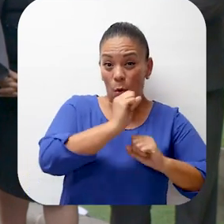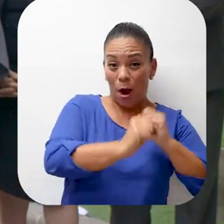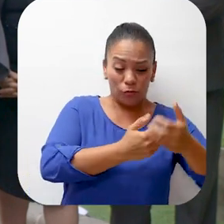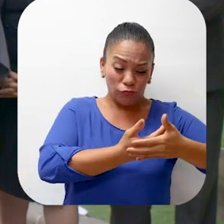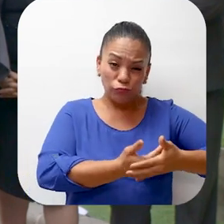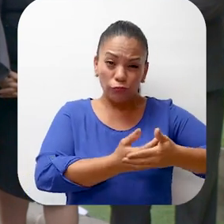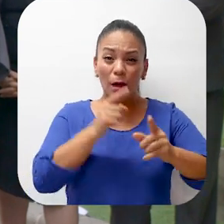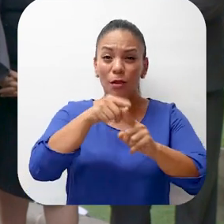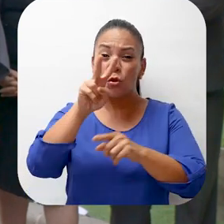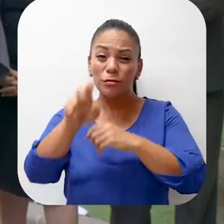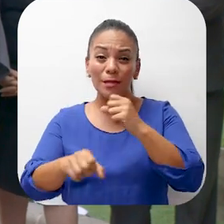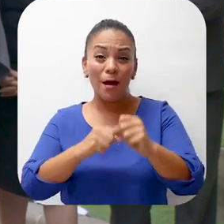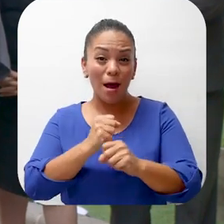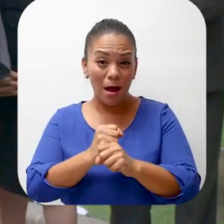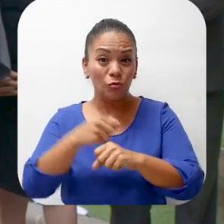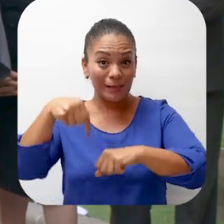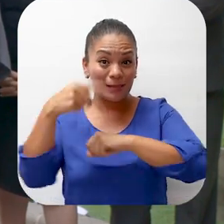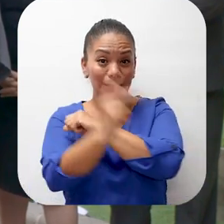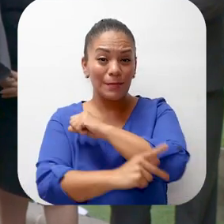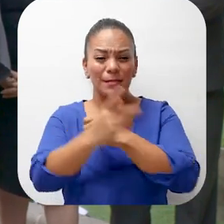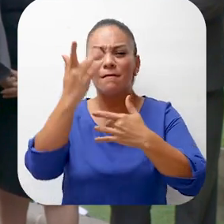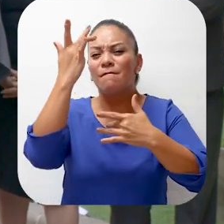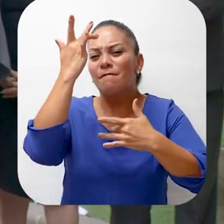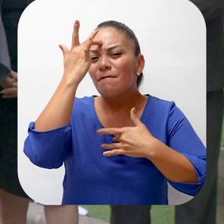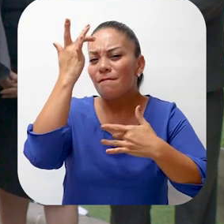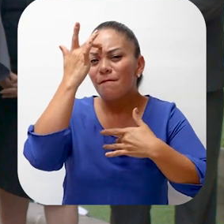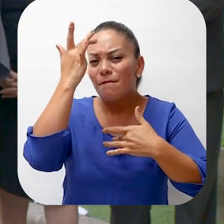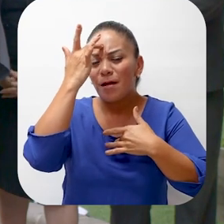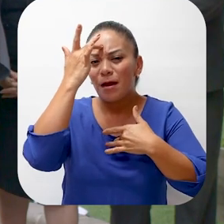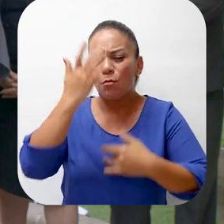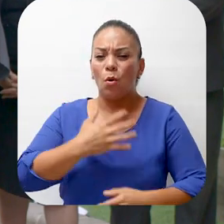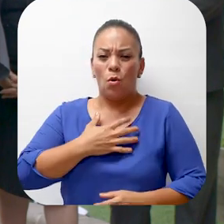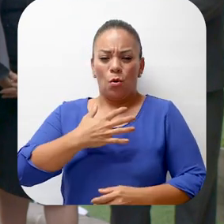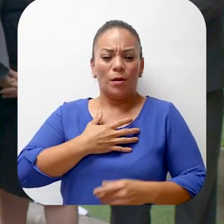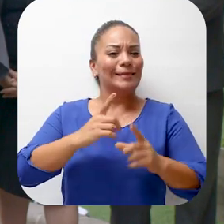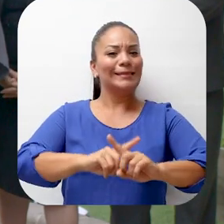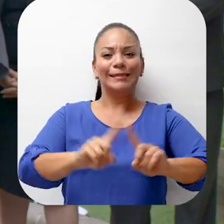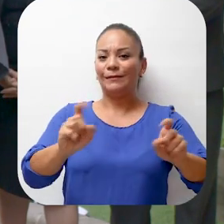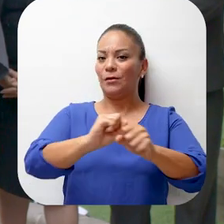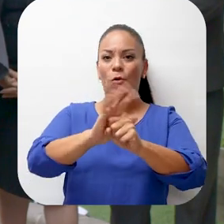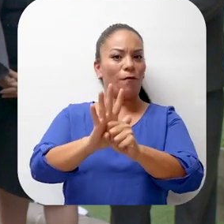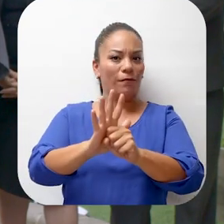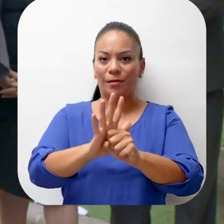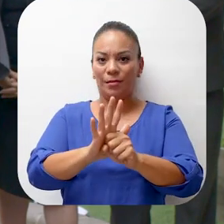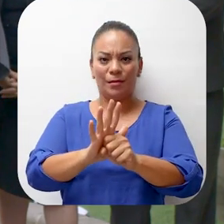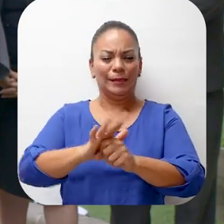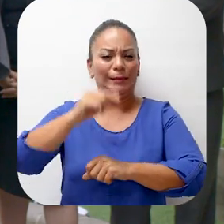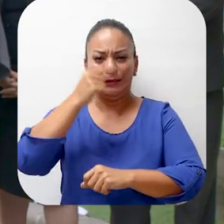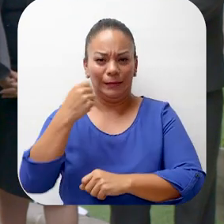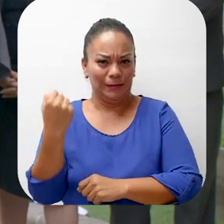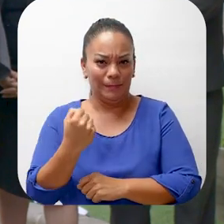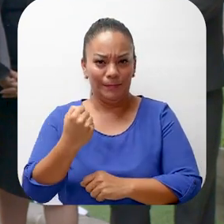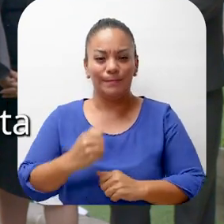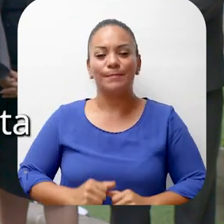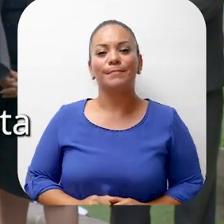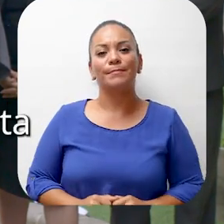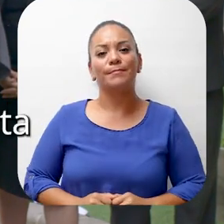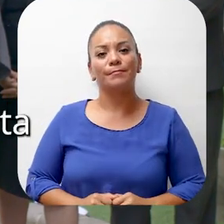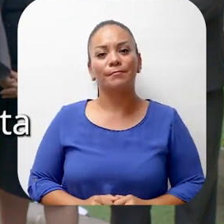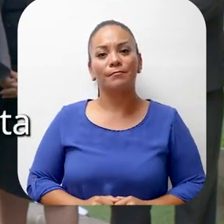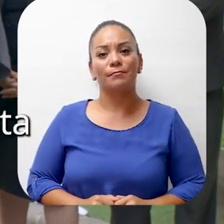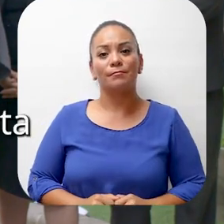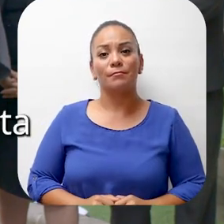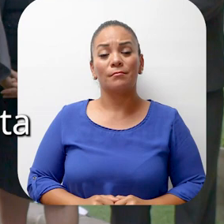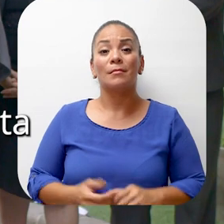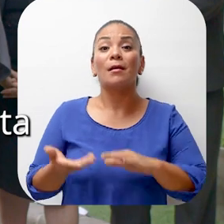2 años en este país que están enfermos con un virus respiratorio diferente al COVID-19. Uno,